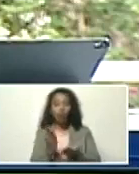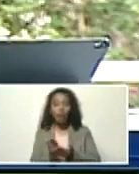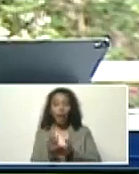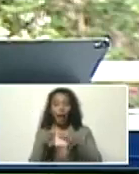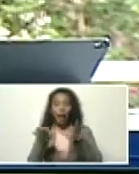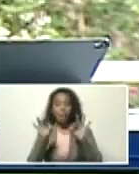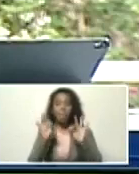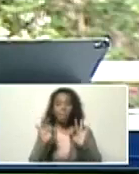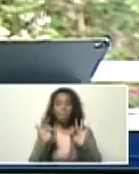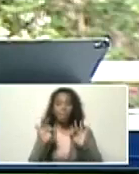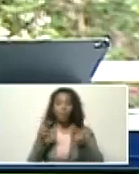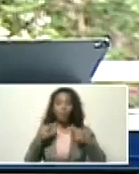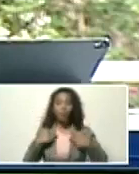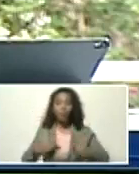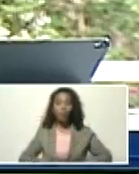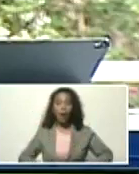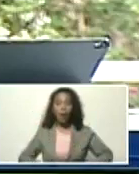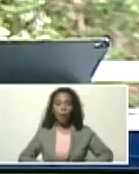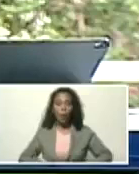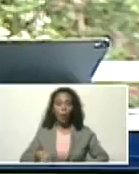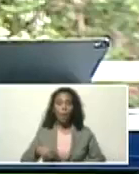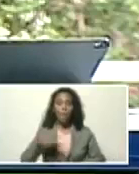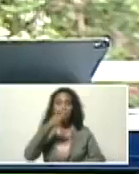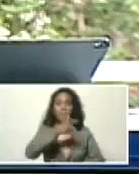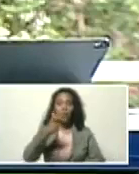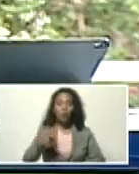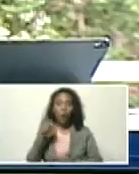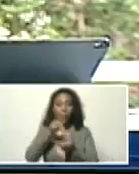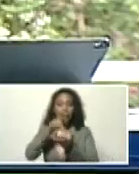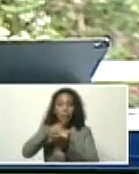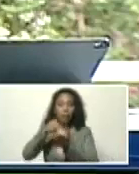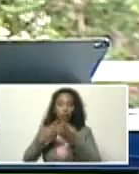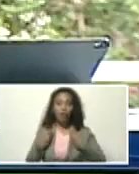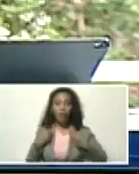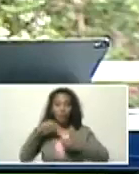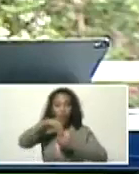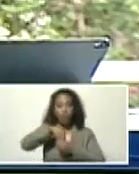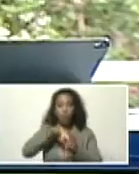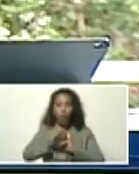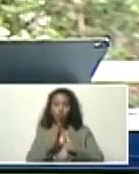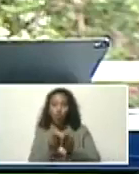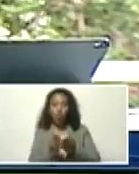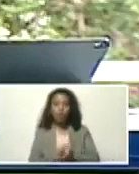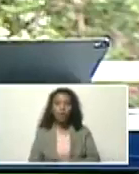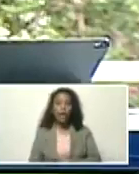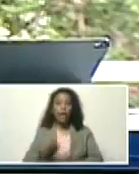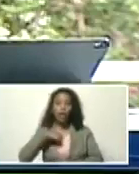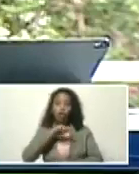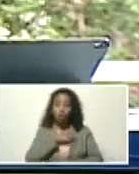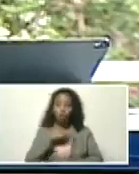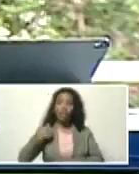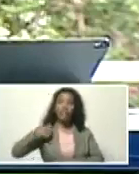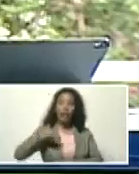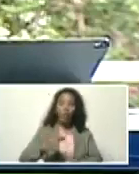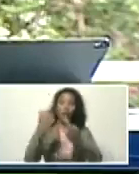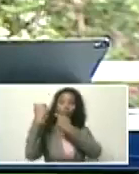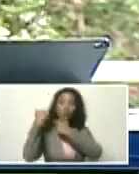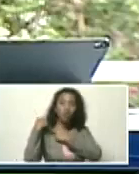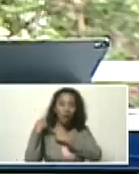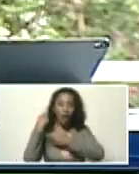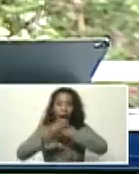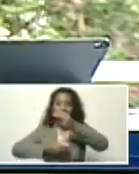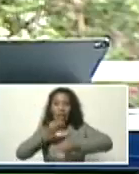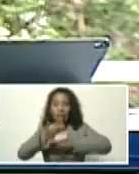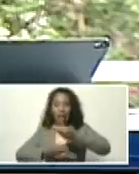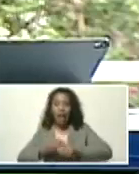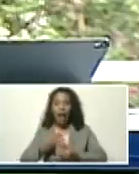humana, habitantes de un planeta y tenemos la obligación de hacer lo máximo que se pueda desde